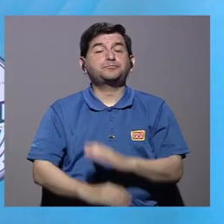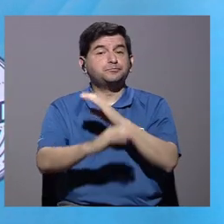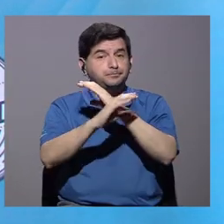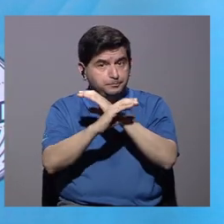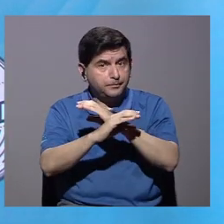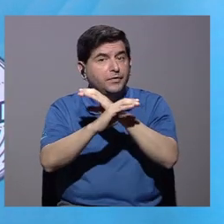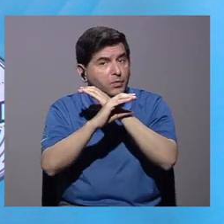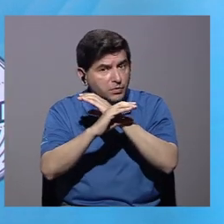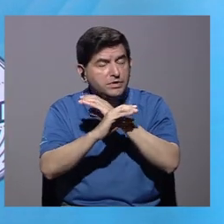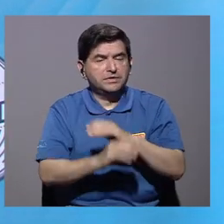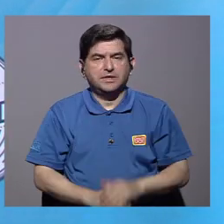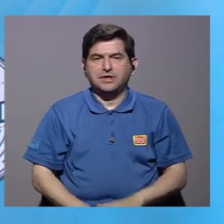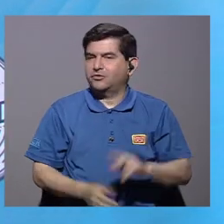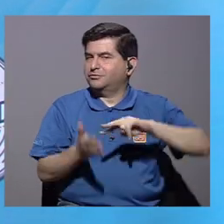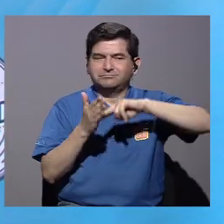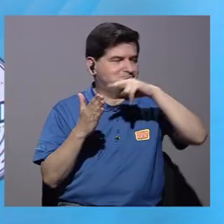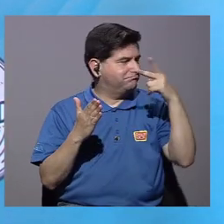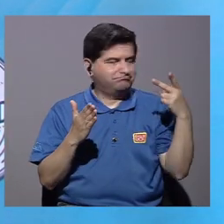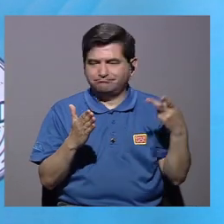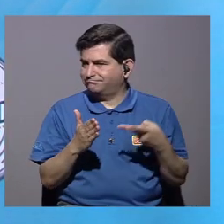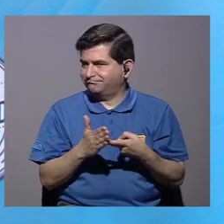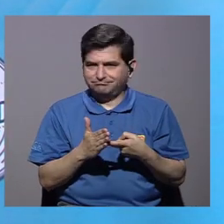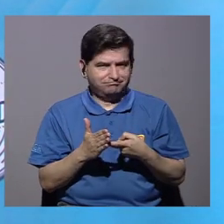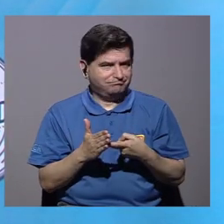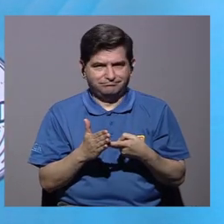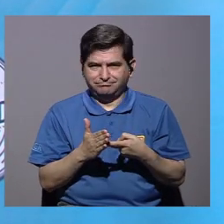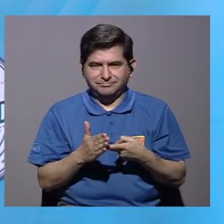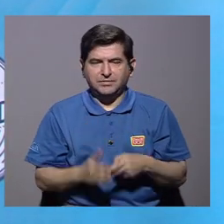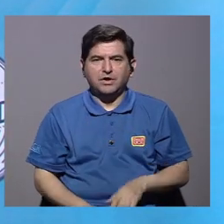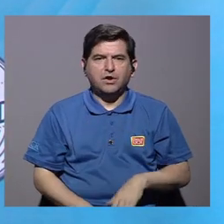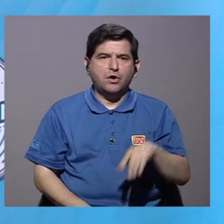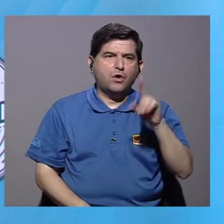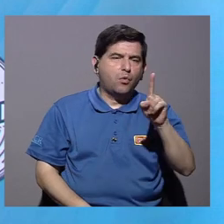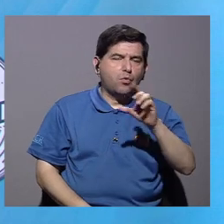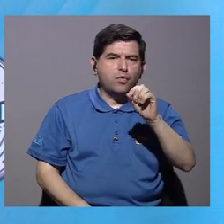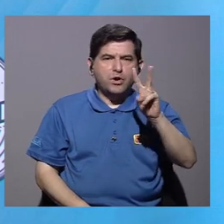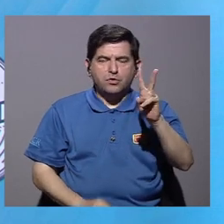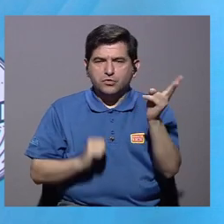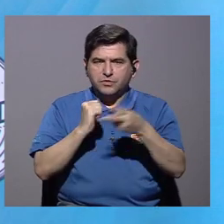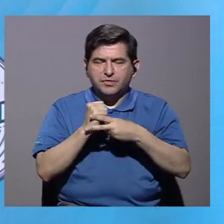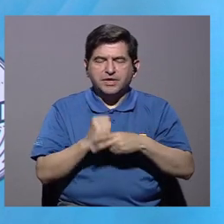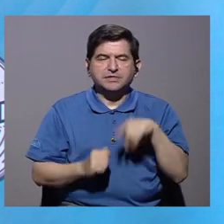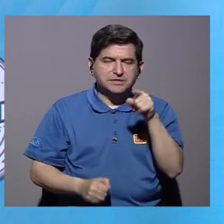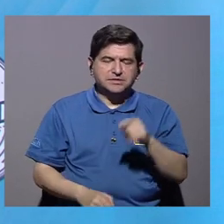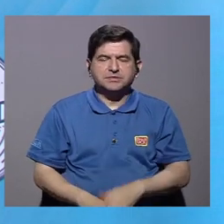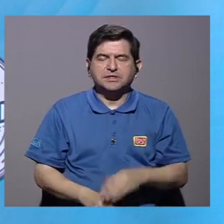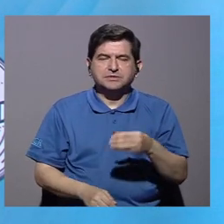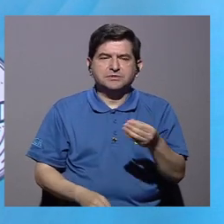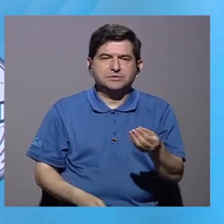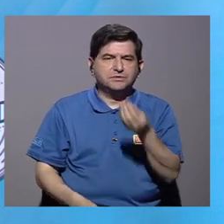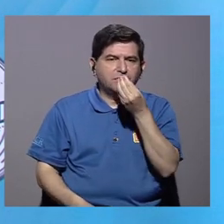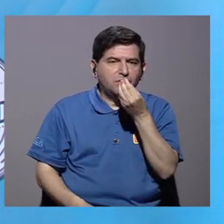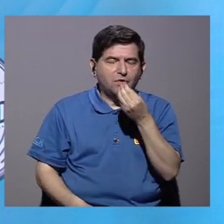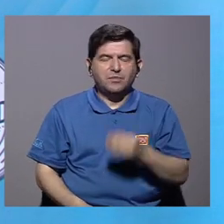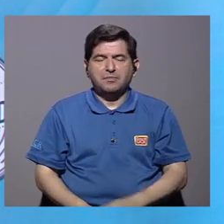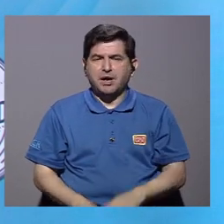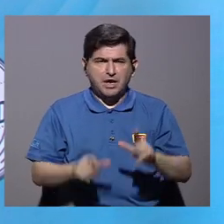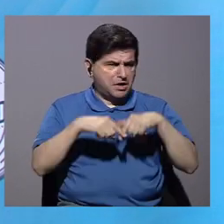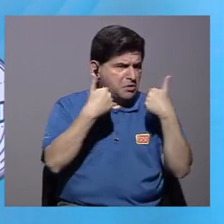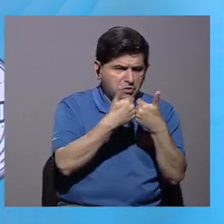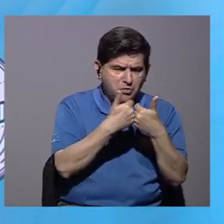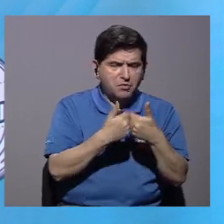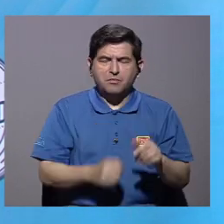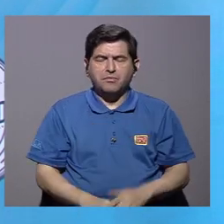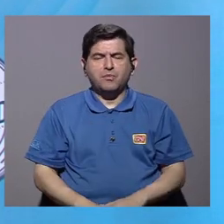Hay que tener cuidado en esto, que no significa que una o dos veces consumimos esta carne en grupo, sino que es individual.